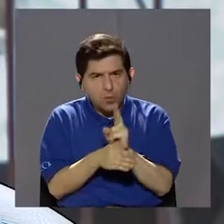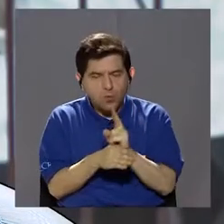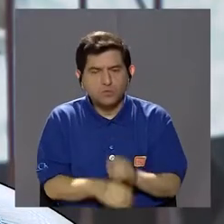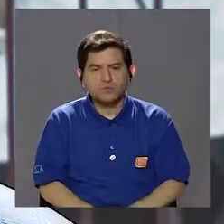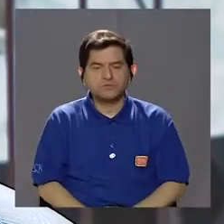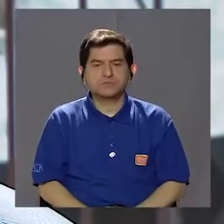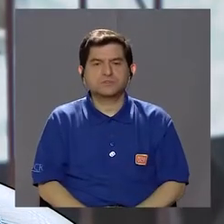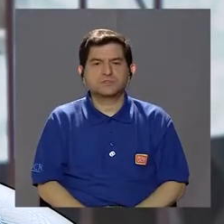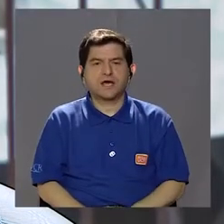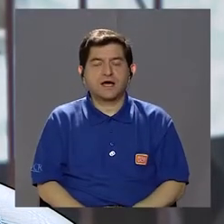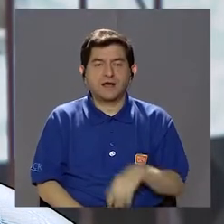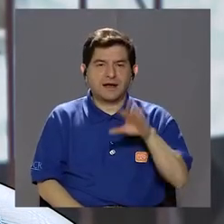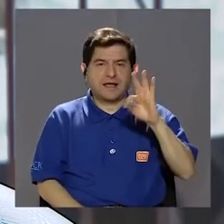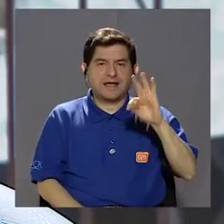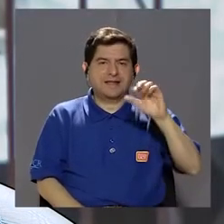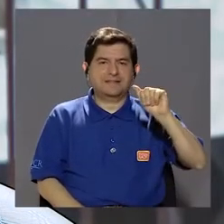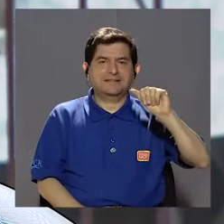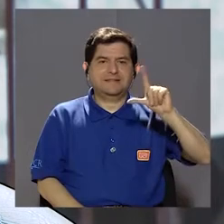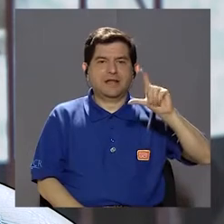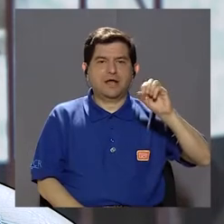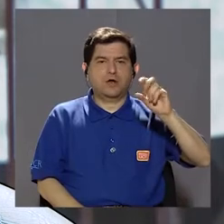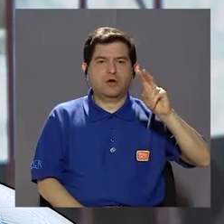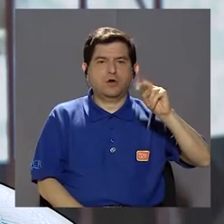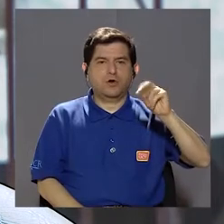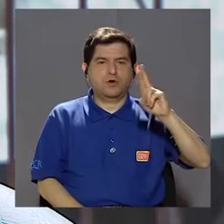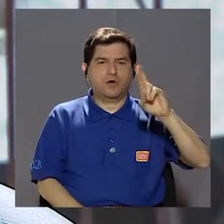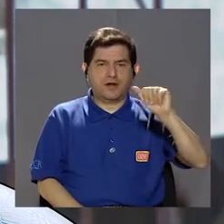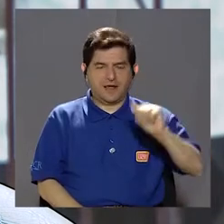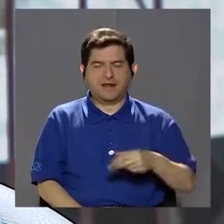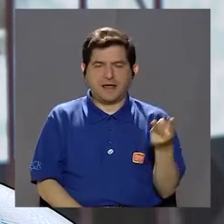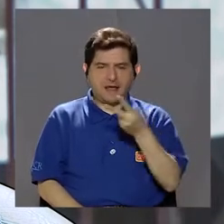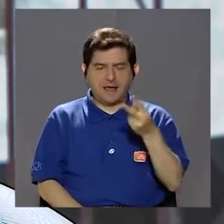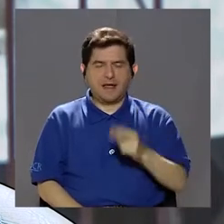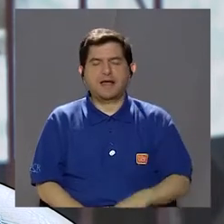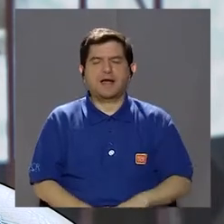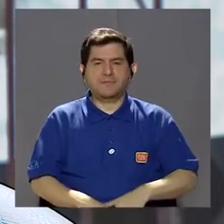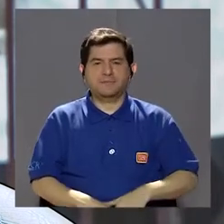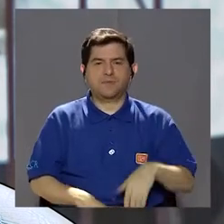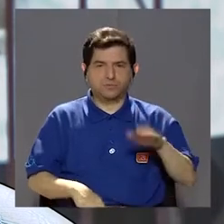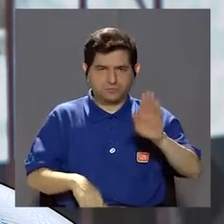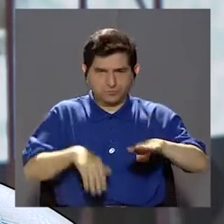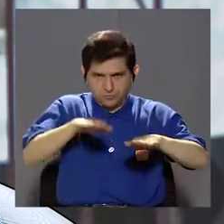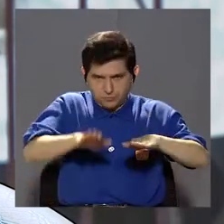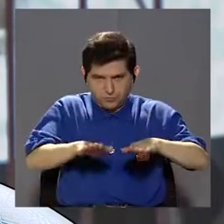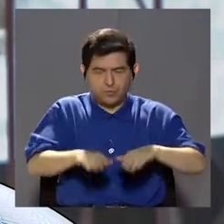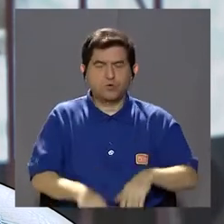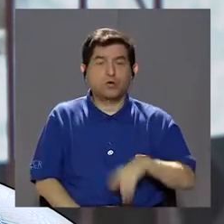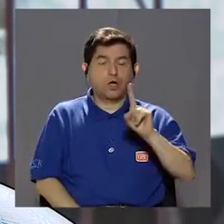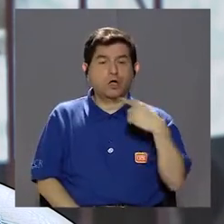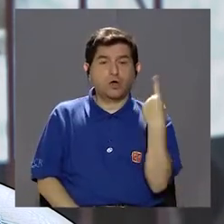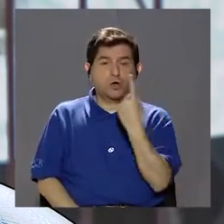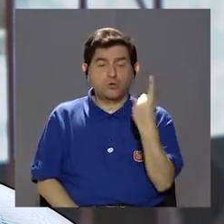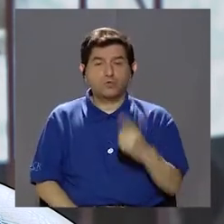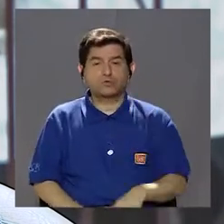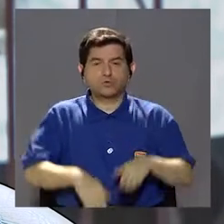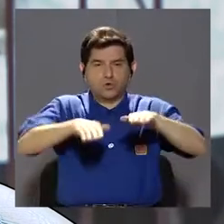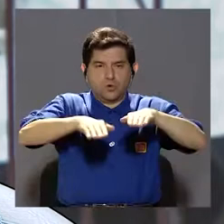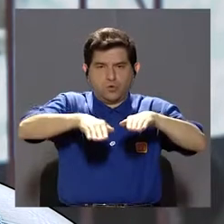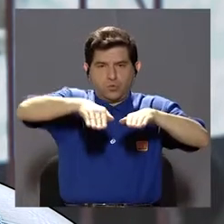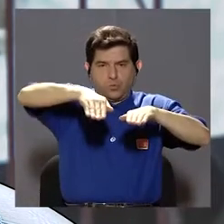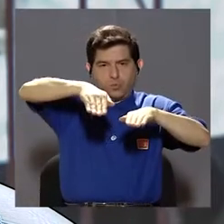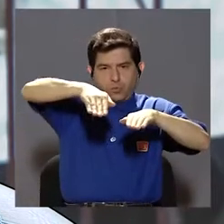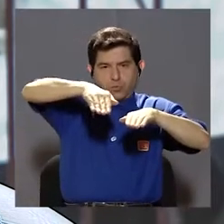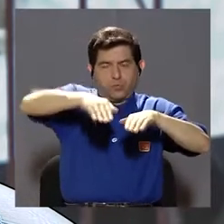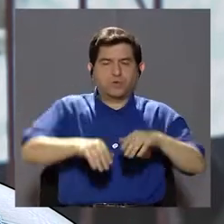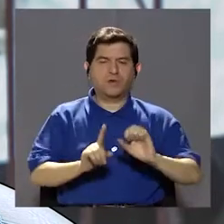Usar las taloneras, que se recomienda mucho, usarla en ambos pies, ¿verdad? Porque si lo usamos solo en un pie, vamos a quedar con el